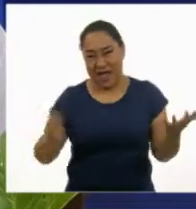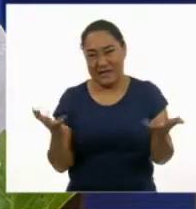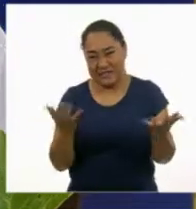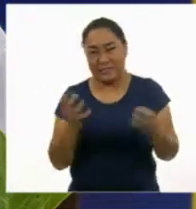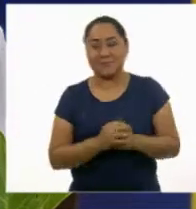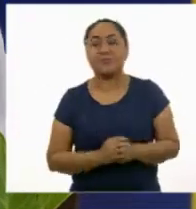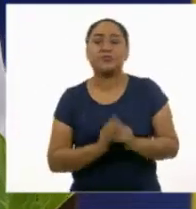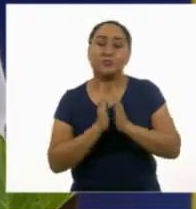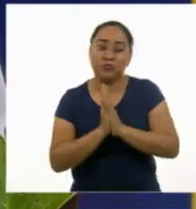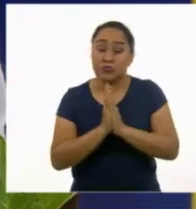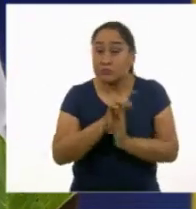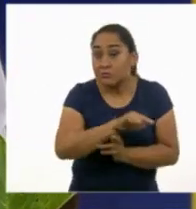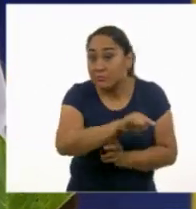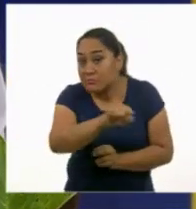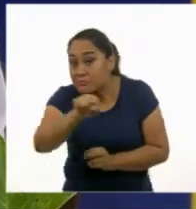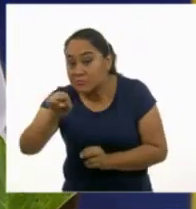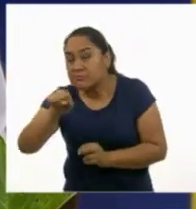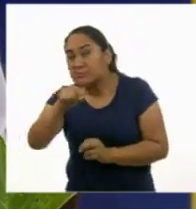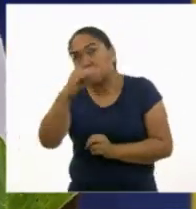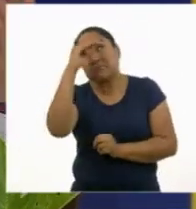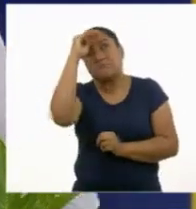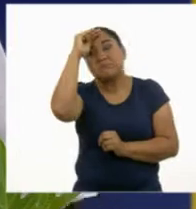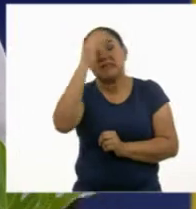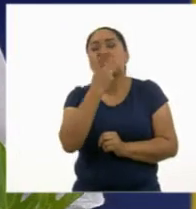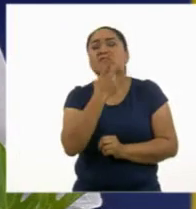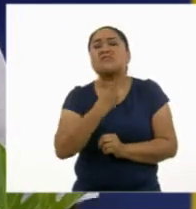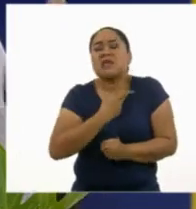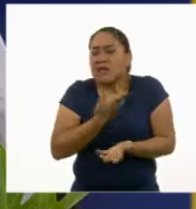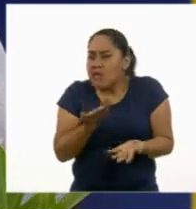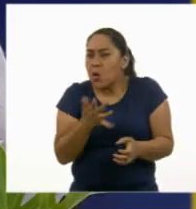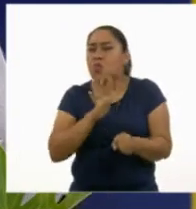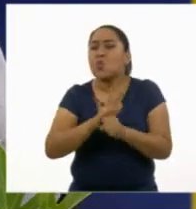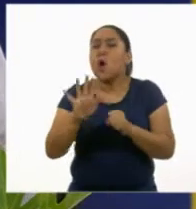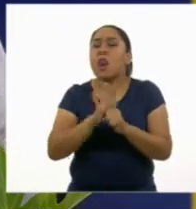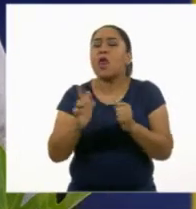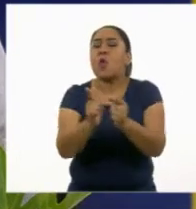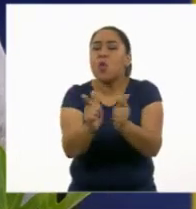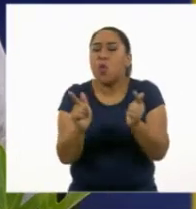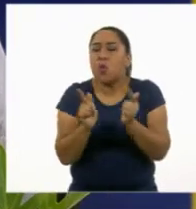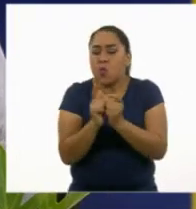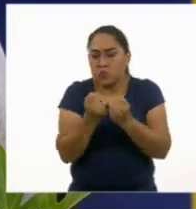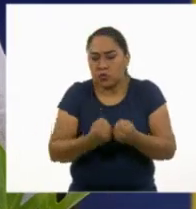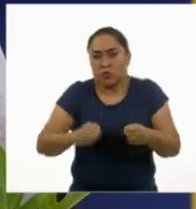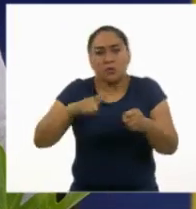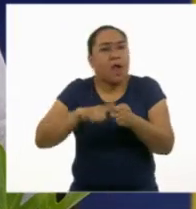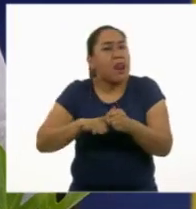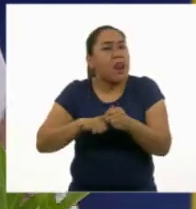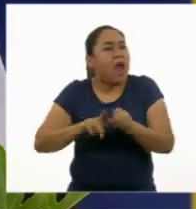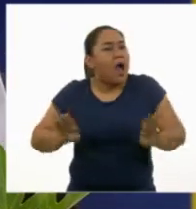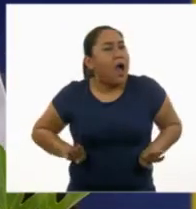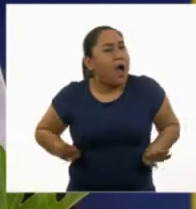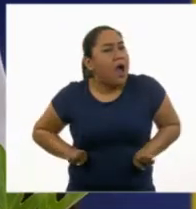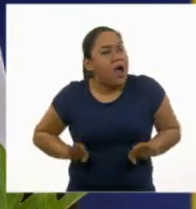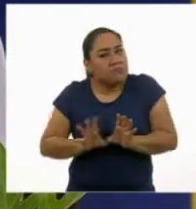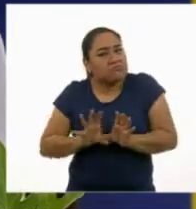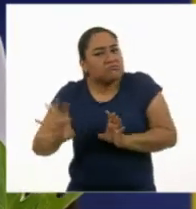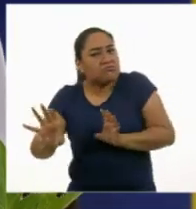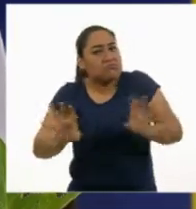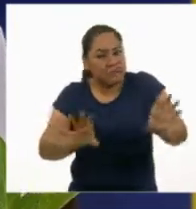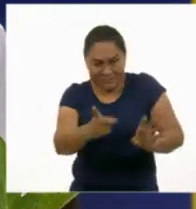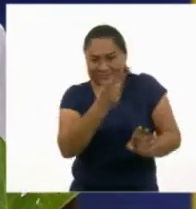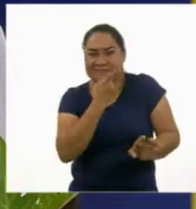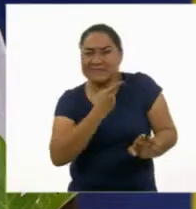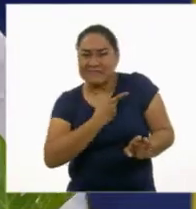en casa nos ayuden a decidir a qué grupo social pertenecen las siguientes personas y que también